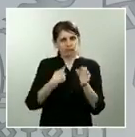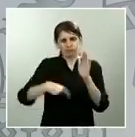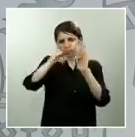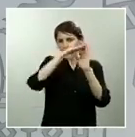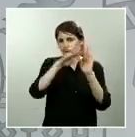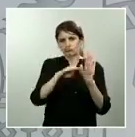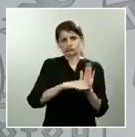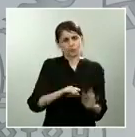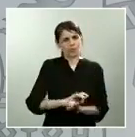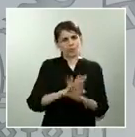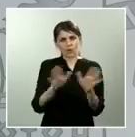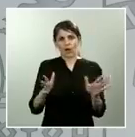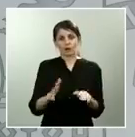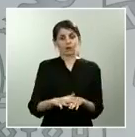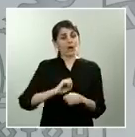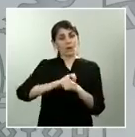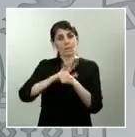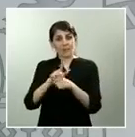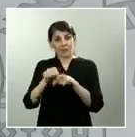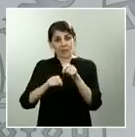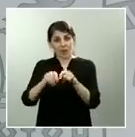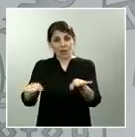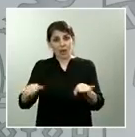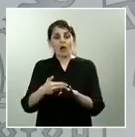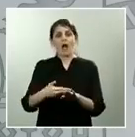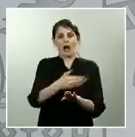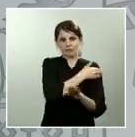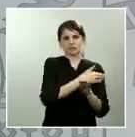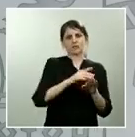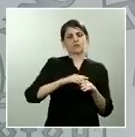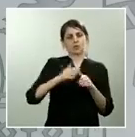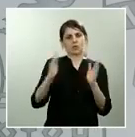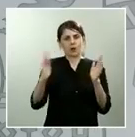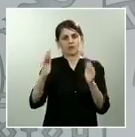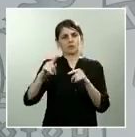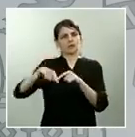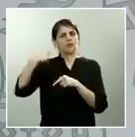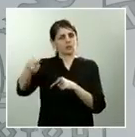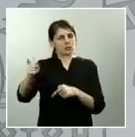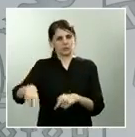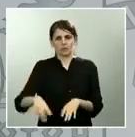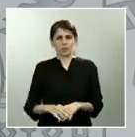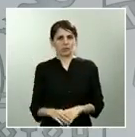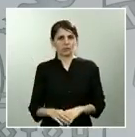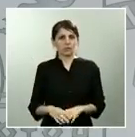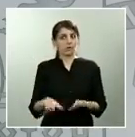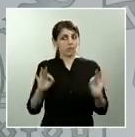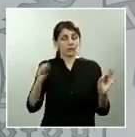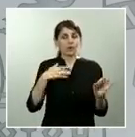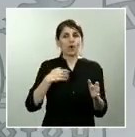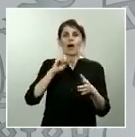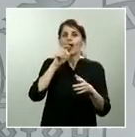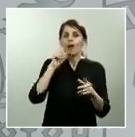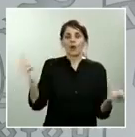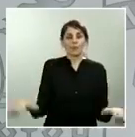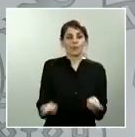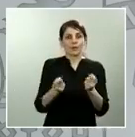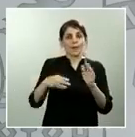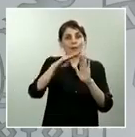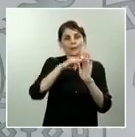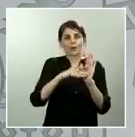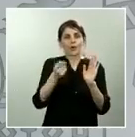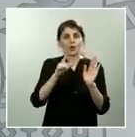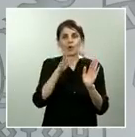y después de la pandemia. Nada tiene que ver esta situación más que la interrupción de los plazos que la ley obliga con motivo